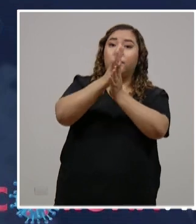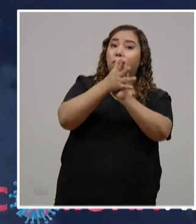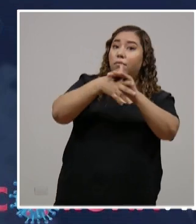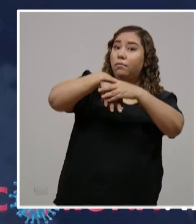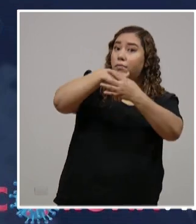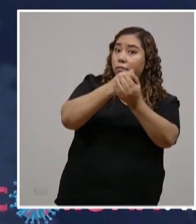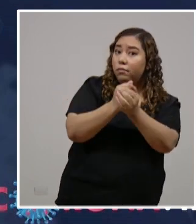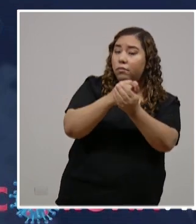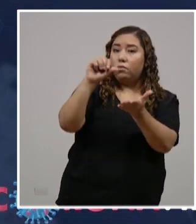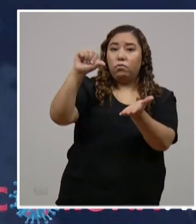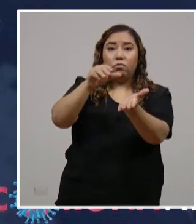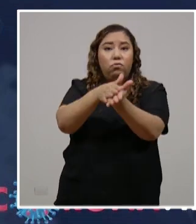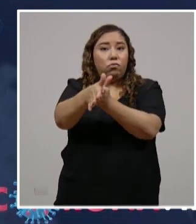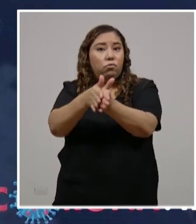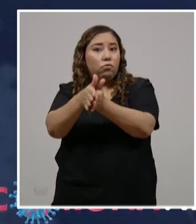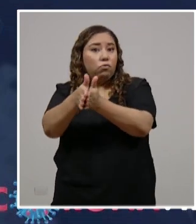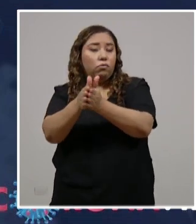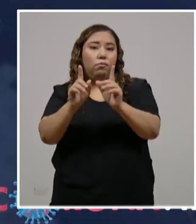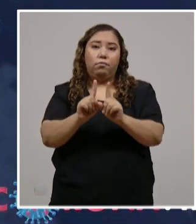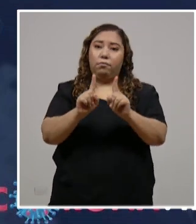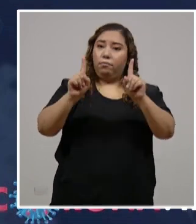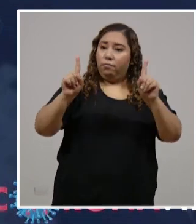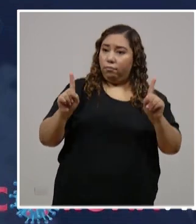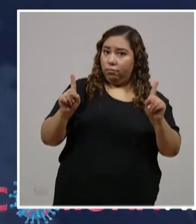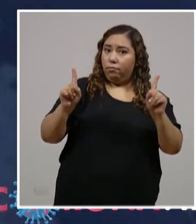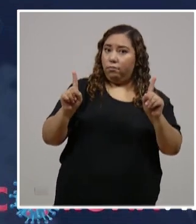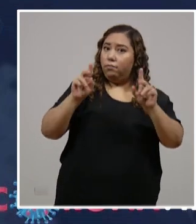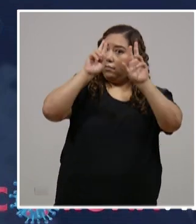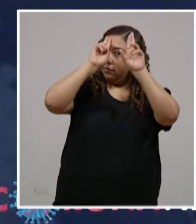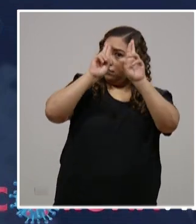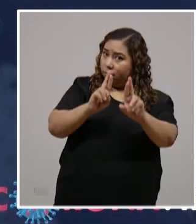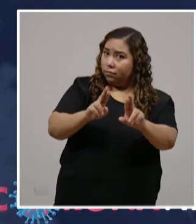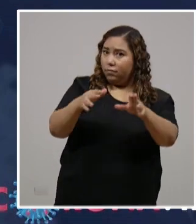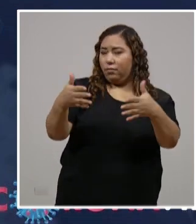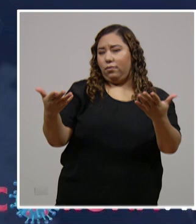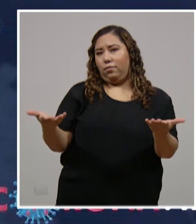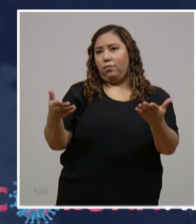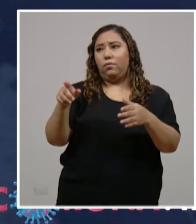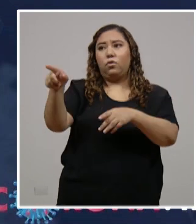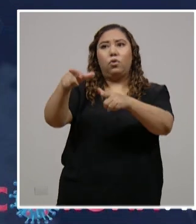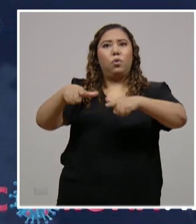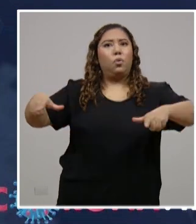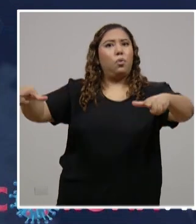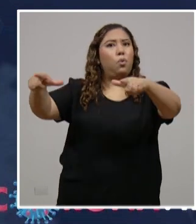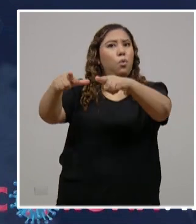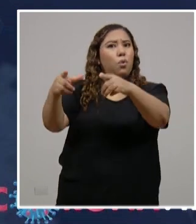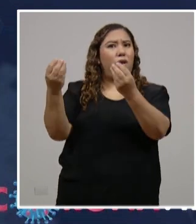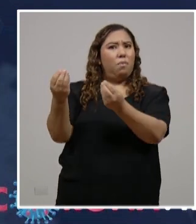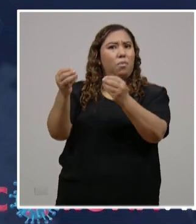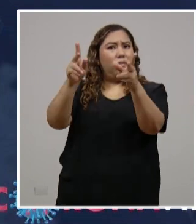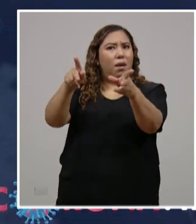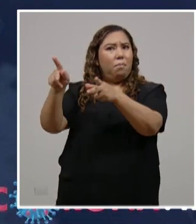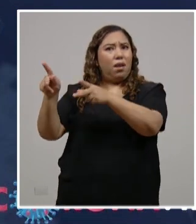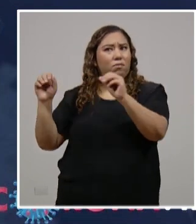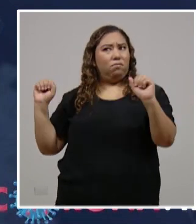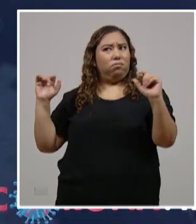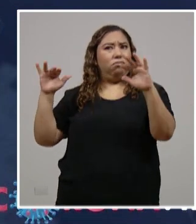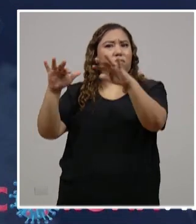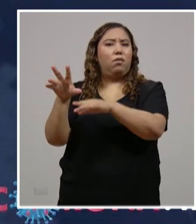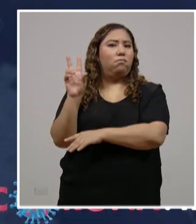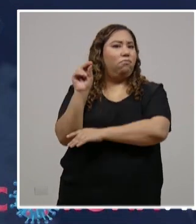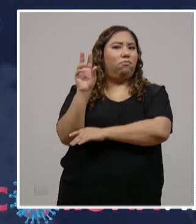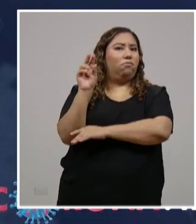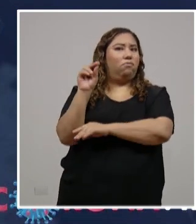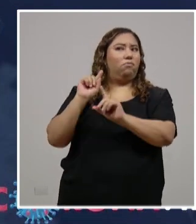social, 1.5 a 2 metros entre cada persona. No asista a lugares donde hayan más de 10 personas reunidas. Por